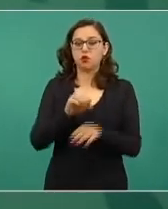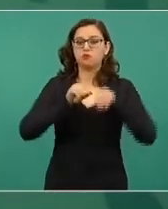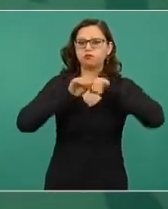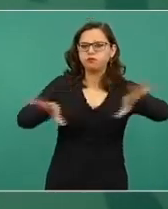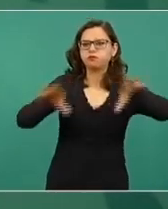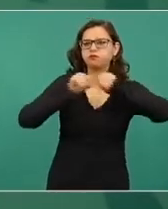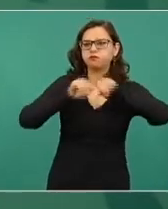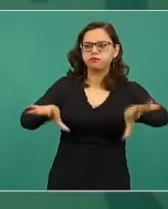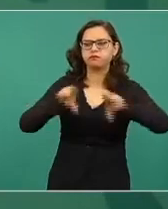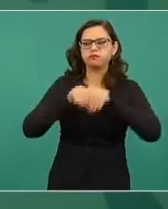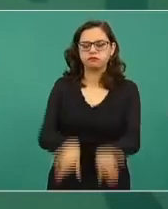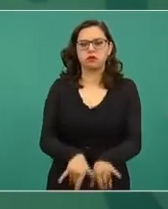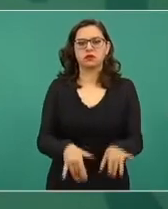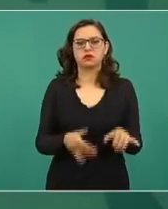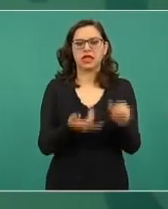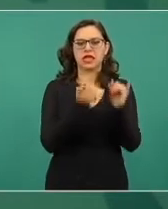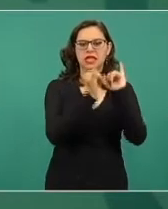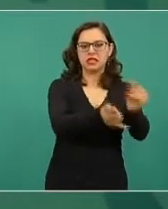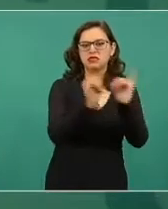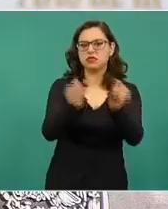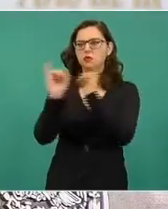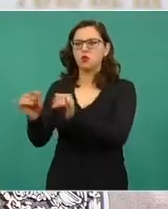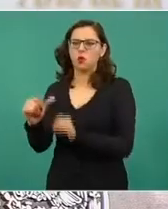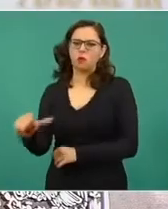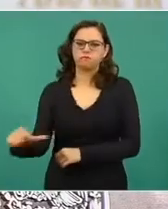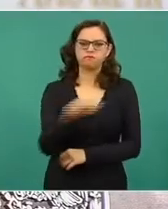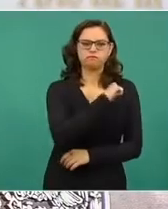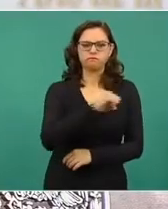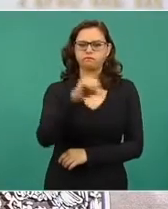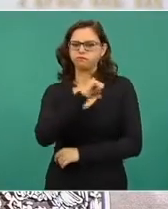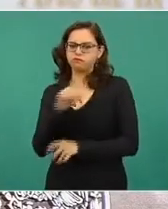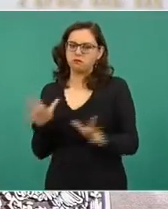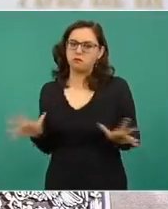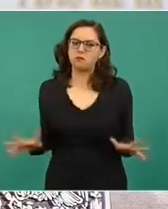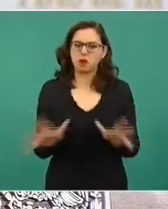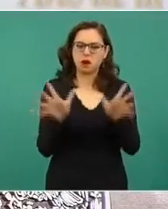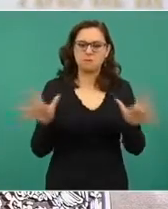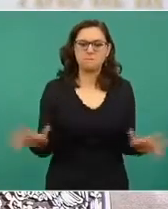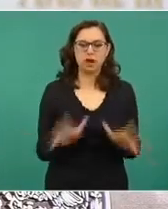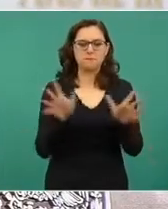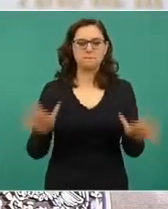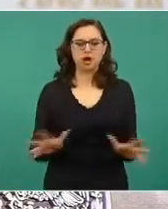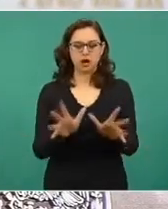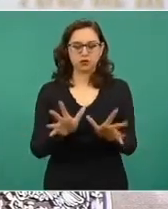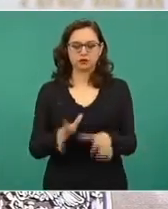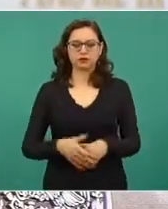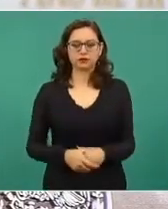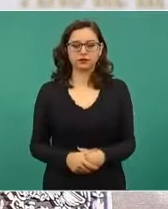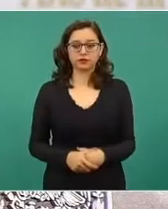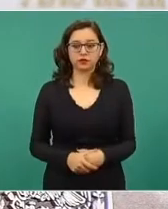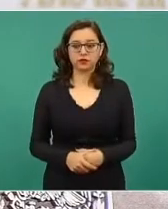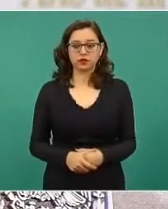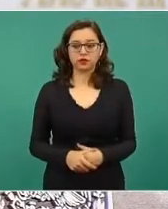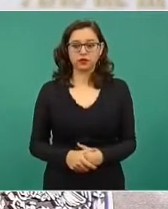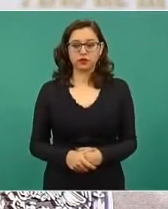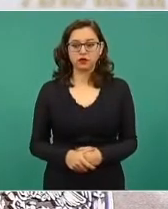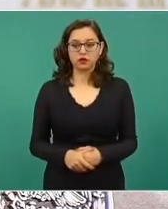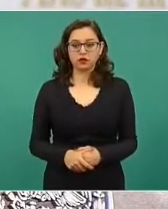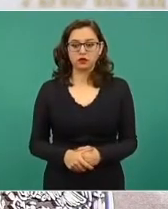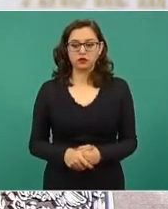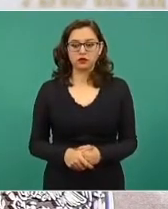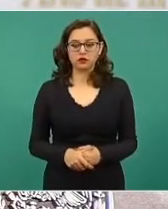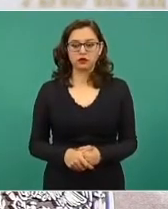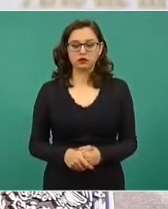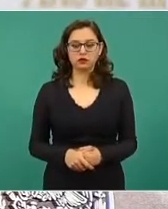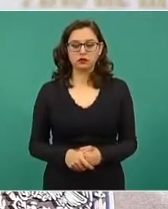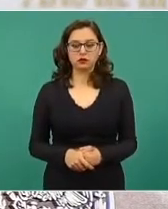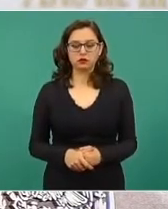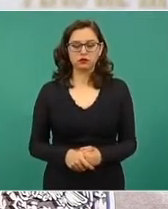dejó